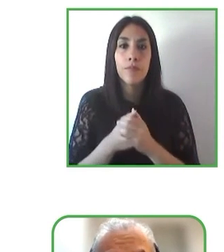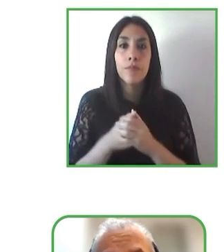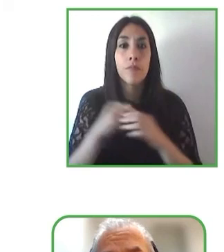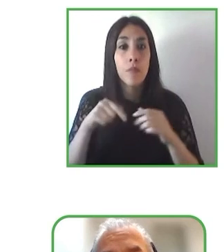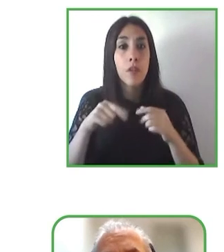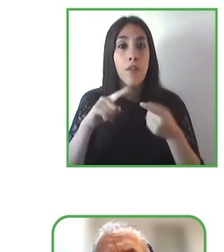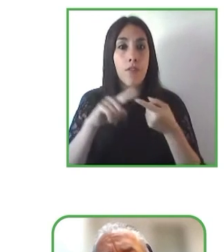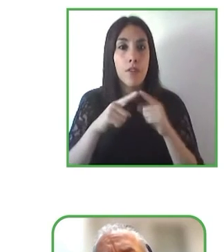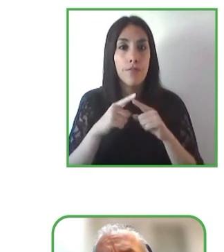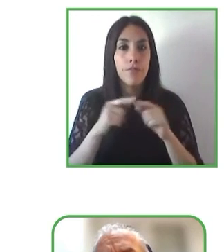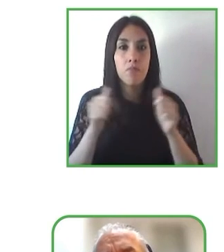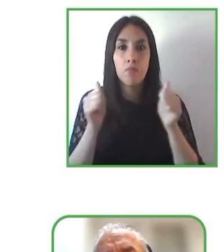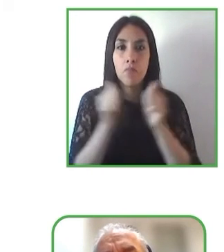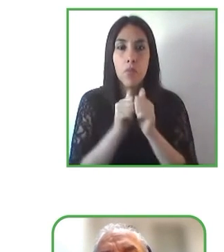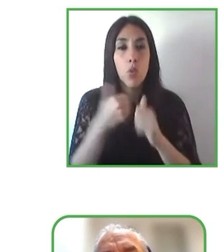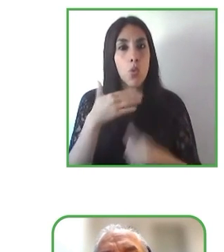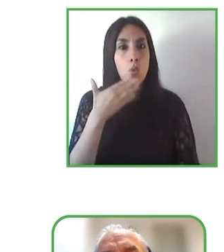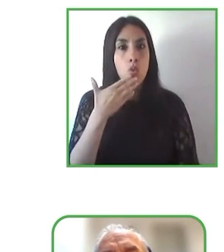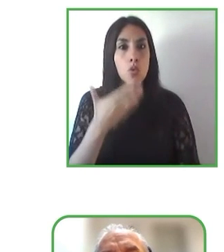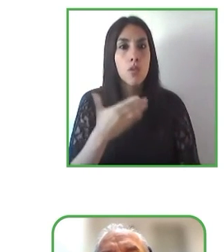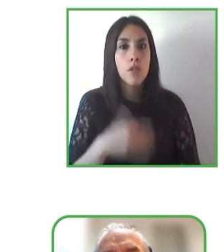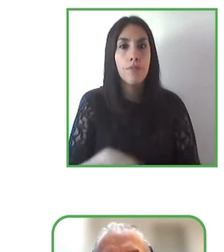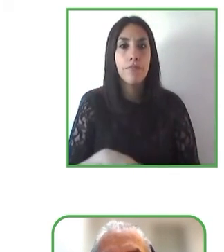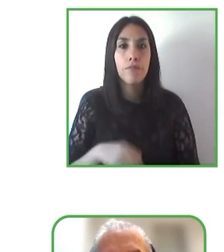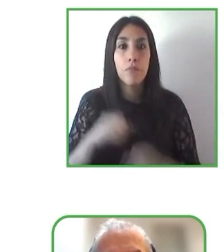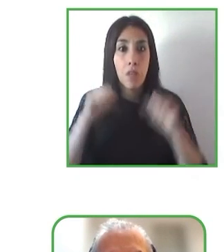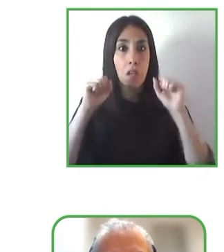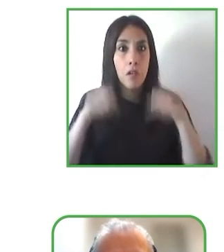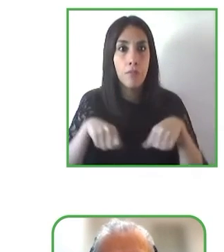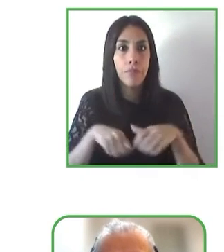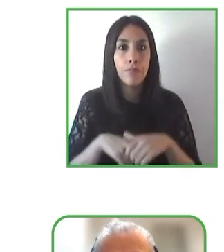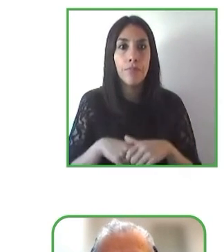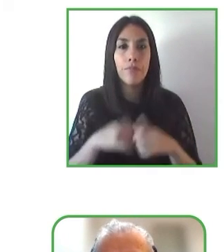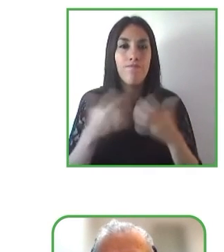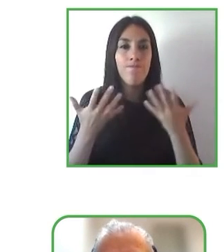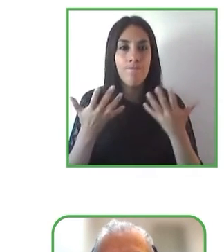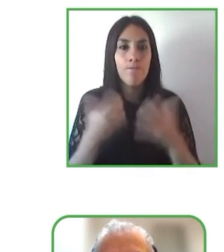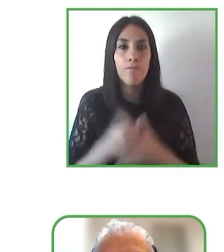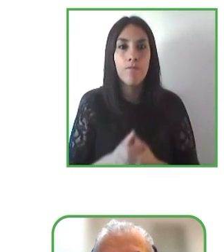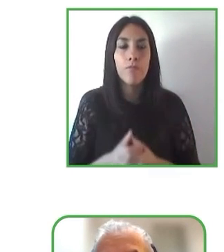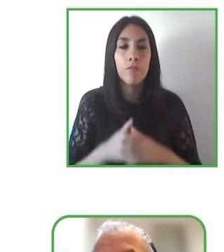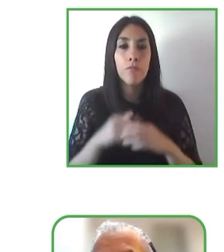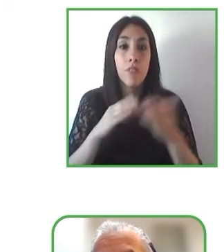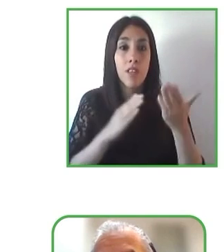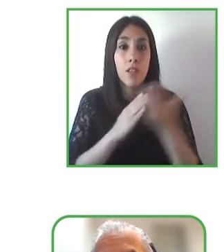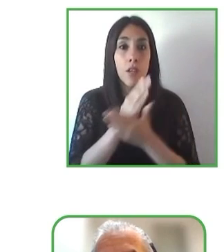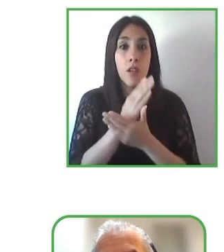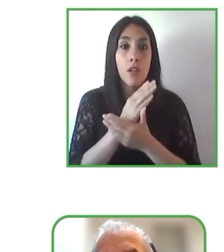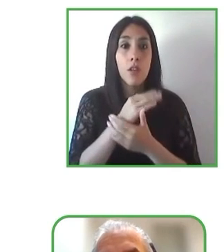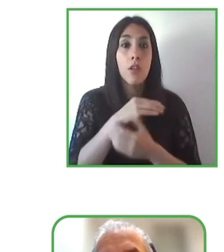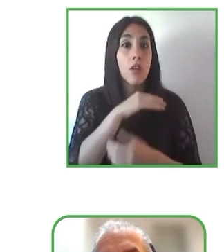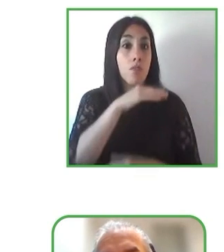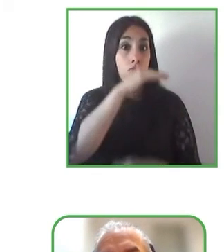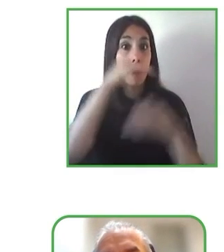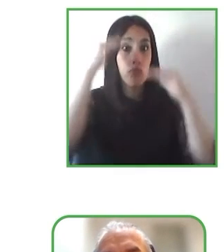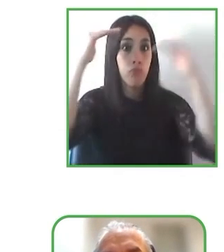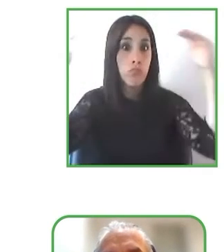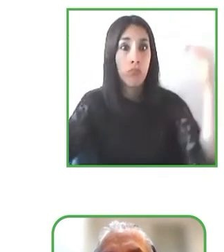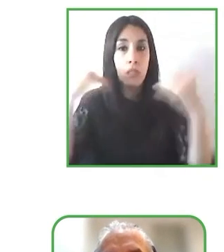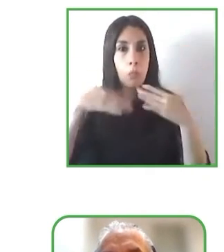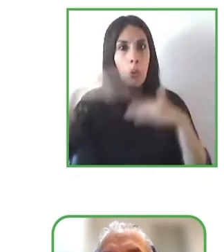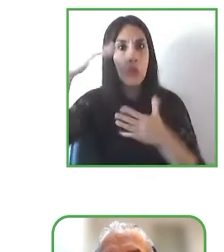sobre todo de los derechos de las personas más vulnerables y en ese caso la tecnología